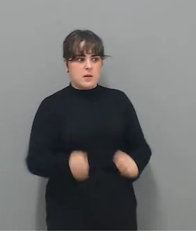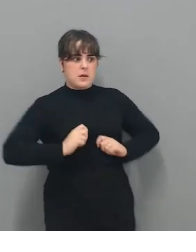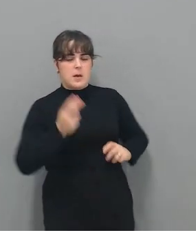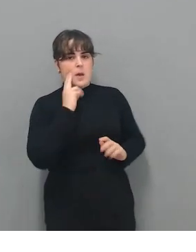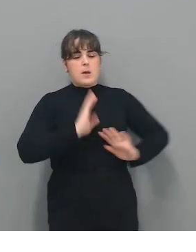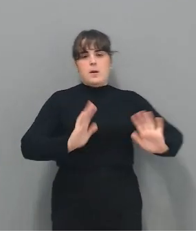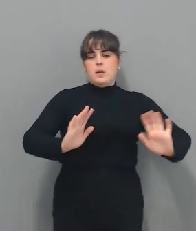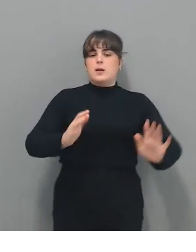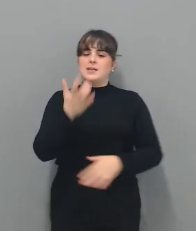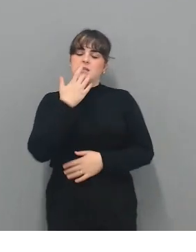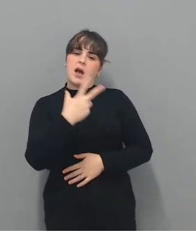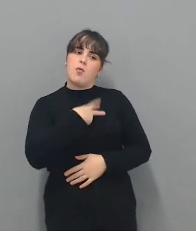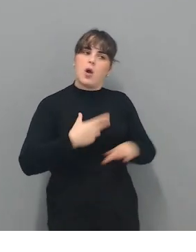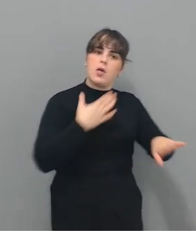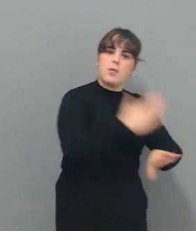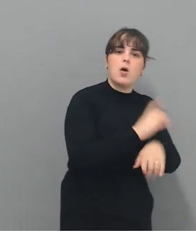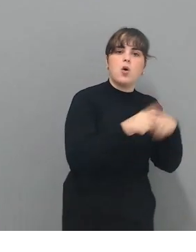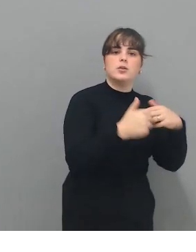acudir a un abogado a que le asesore.